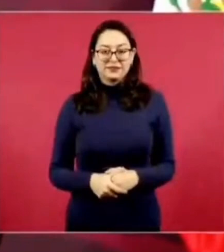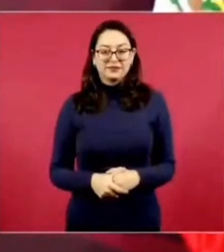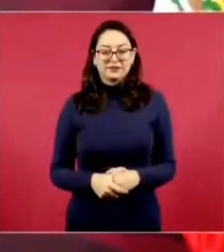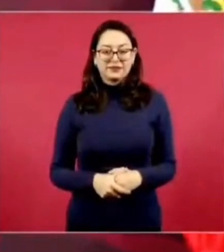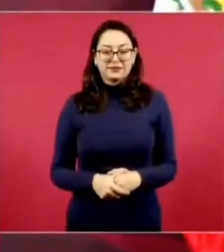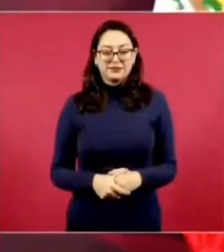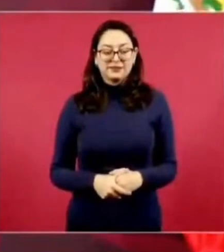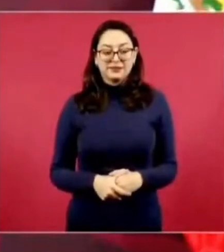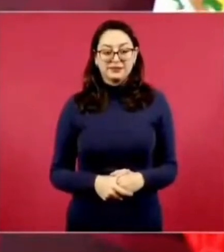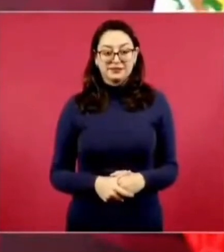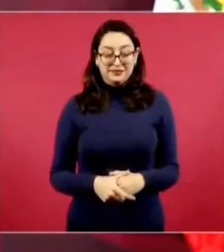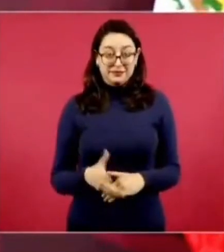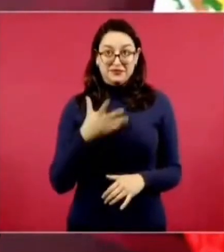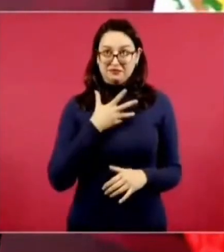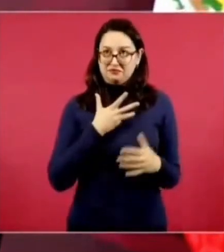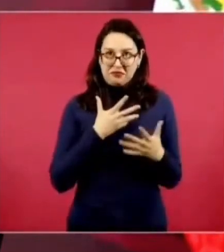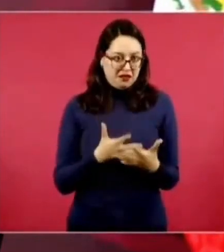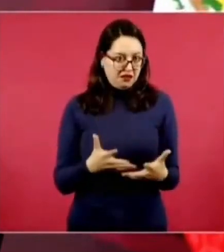guacamayas